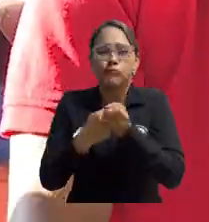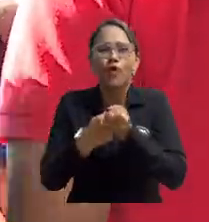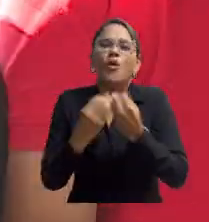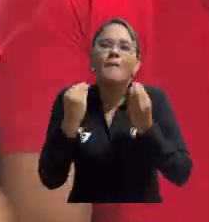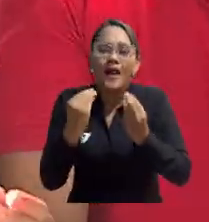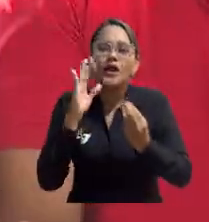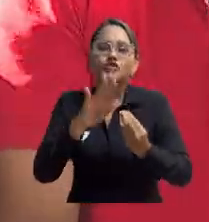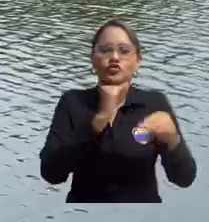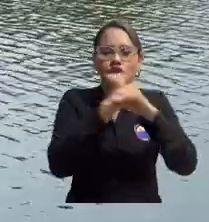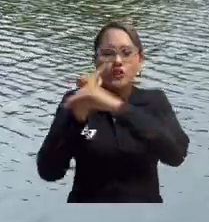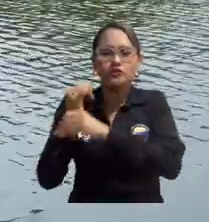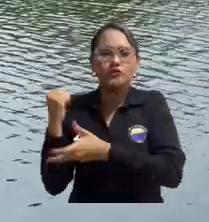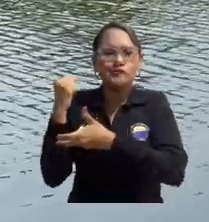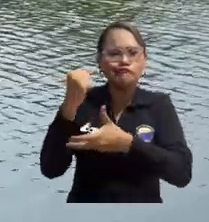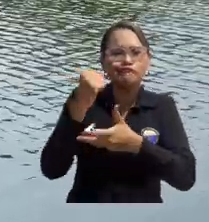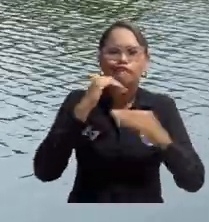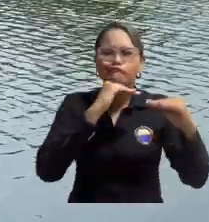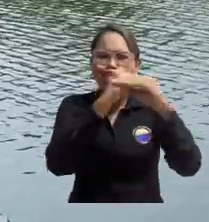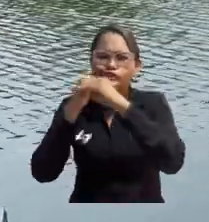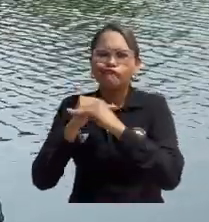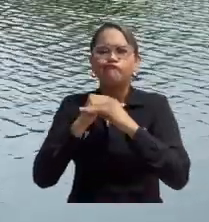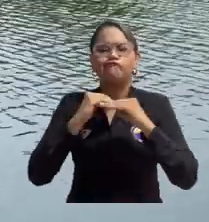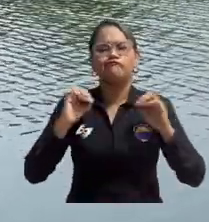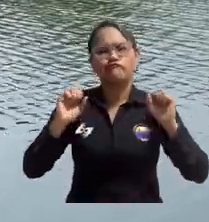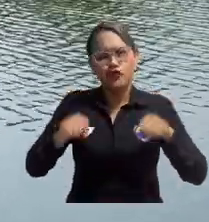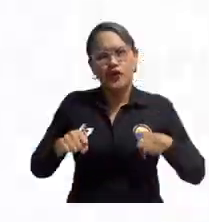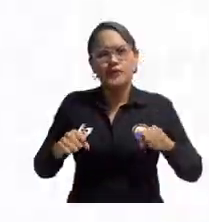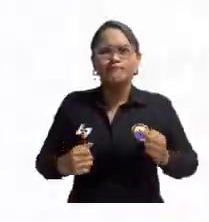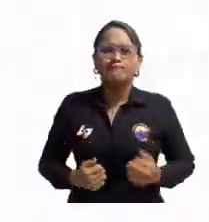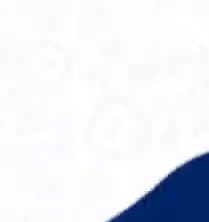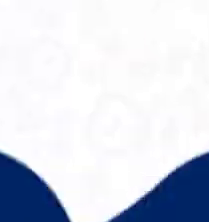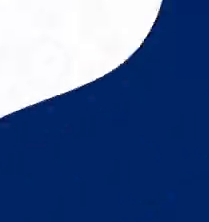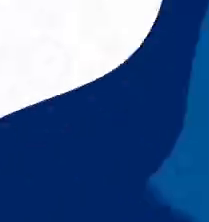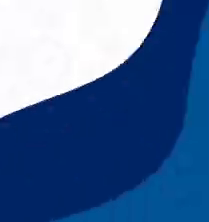que acaben con la inequidad de recursos que reciben las instituciones.